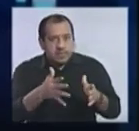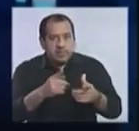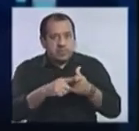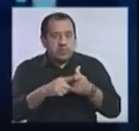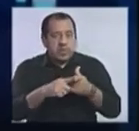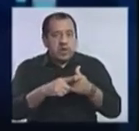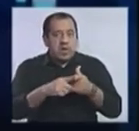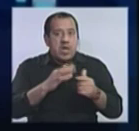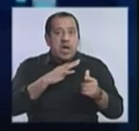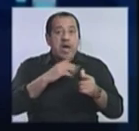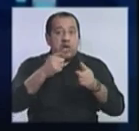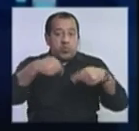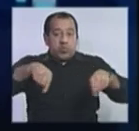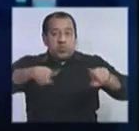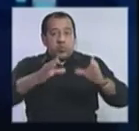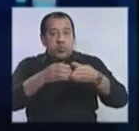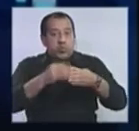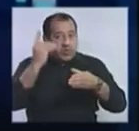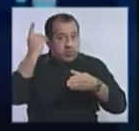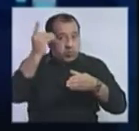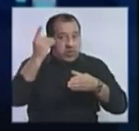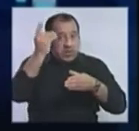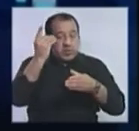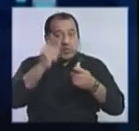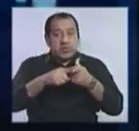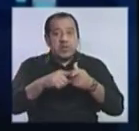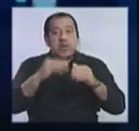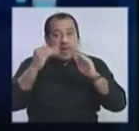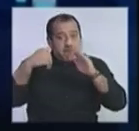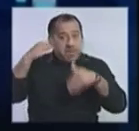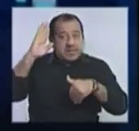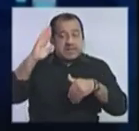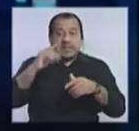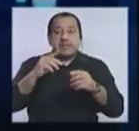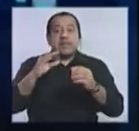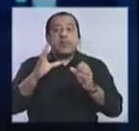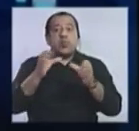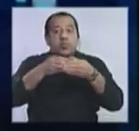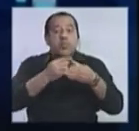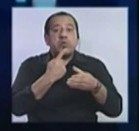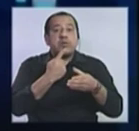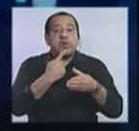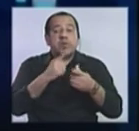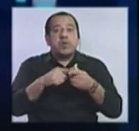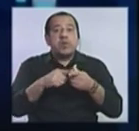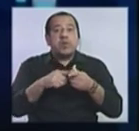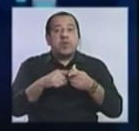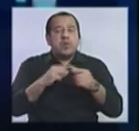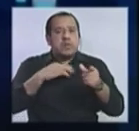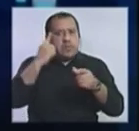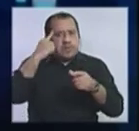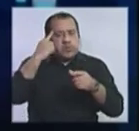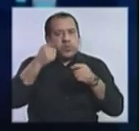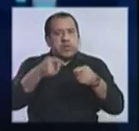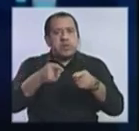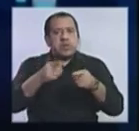cámara con mayor cantidad de partidos en su integración. Que en algún momento se pensó que podían